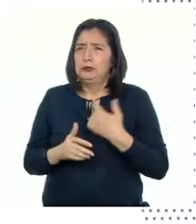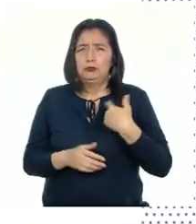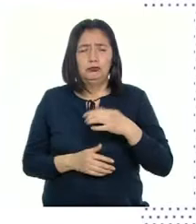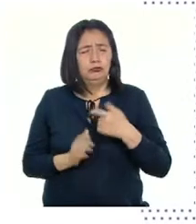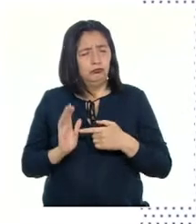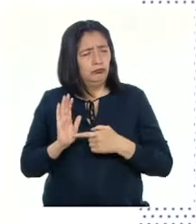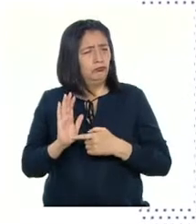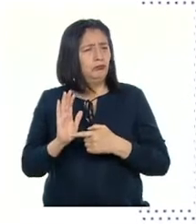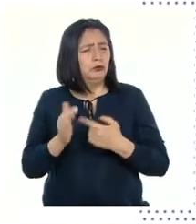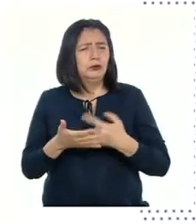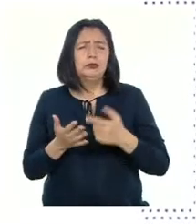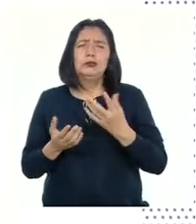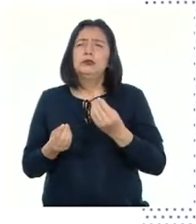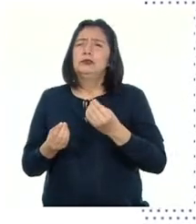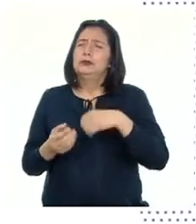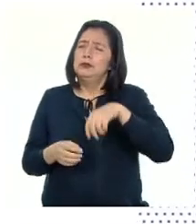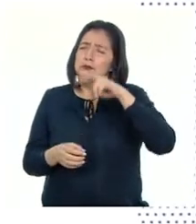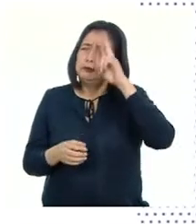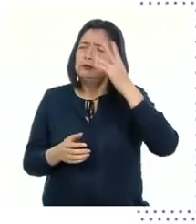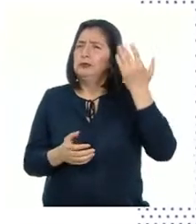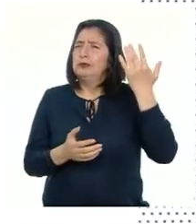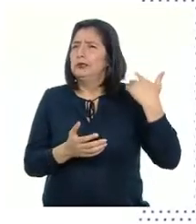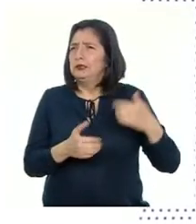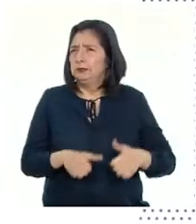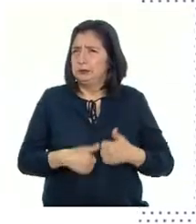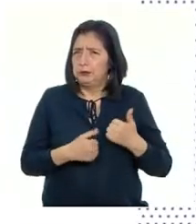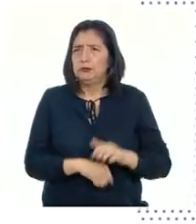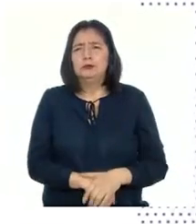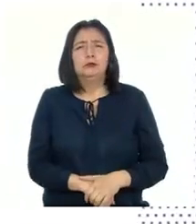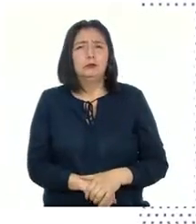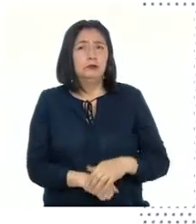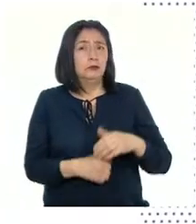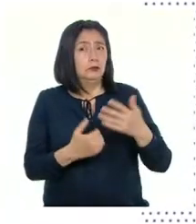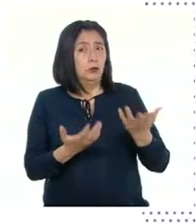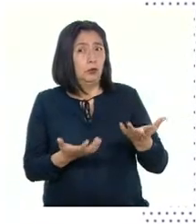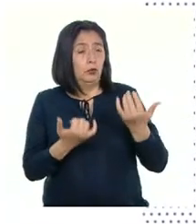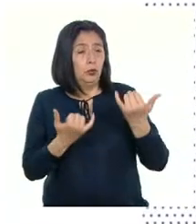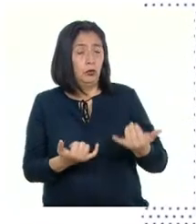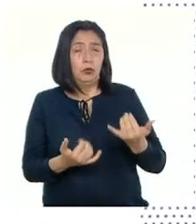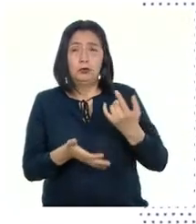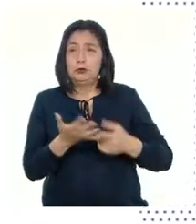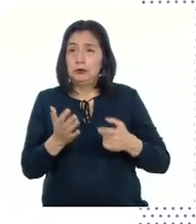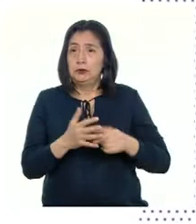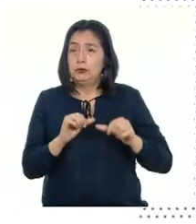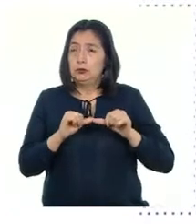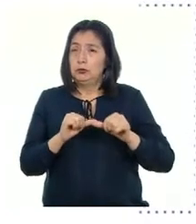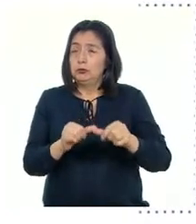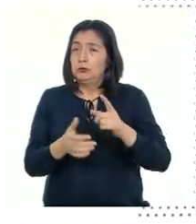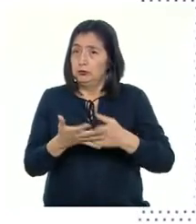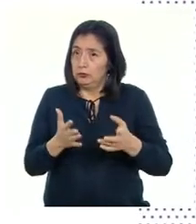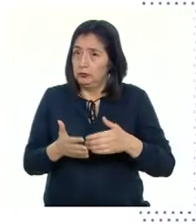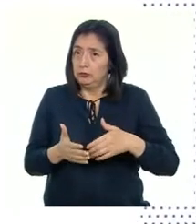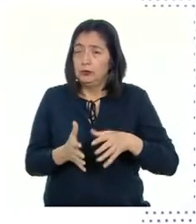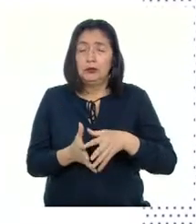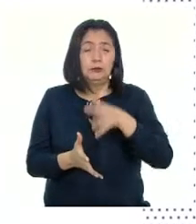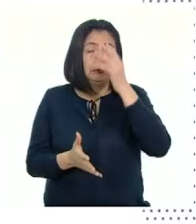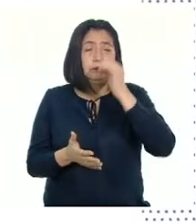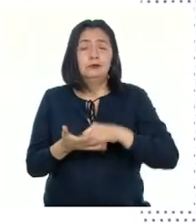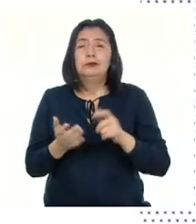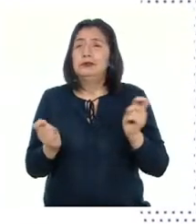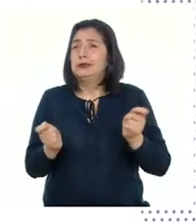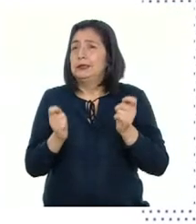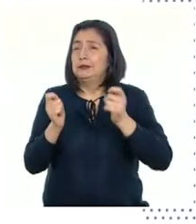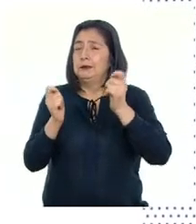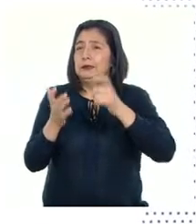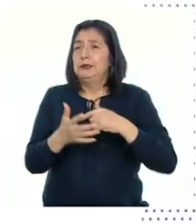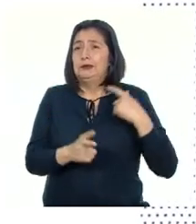obras nos hablan del contexto nacional en el que vivieron Por eso, hoy corresponde continuar con nuestro camino de aprendizaje Conociendo